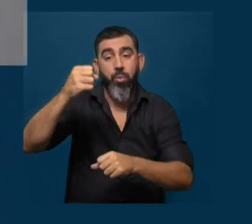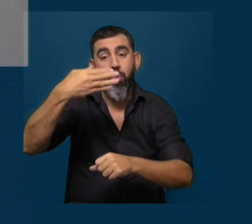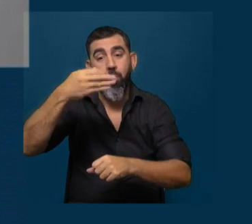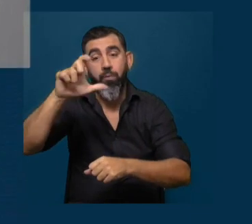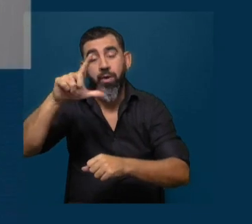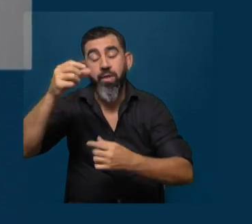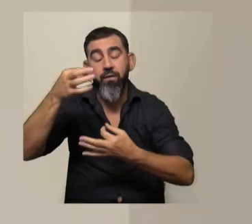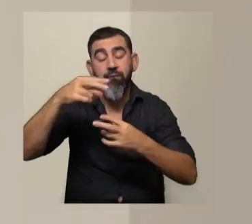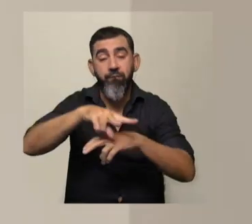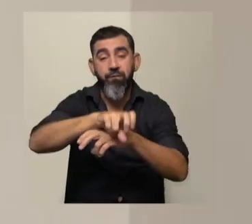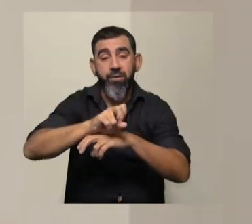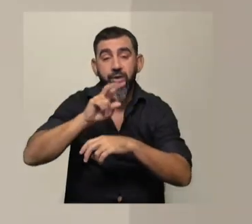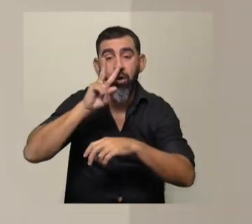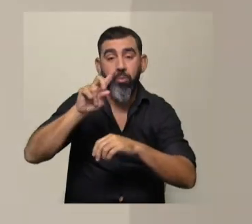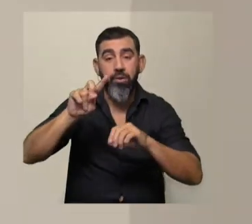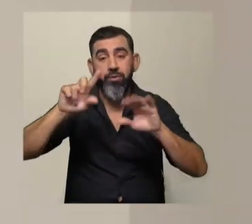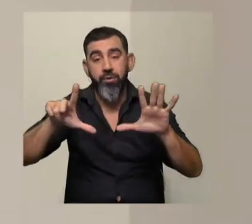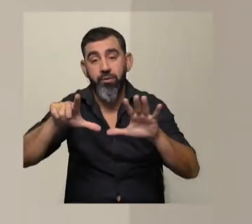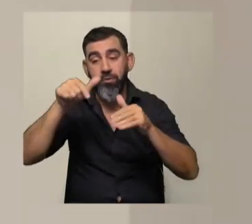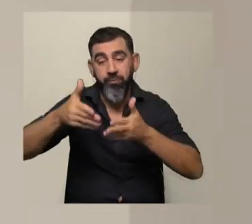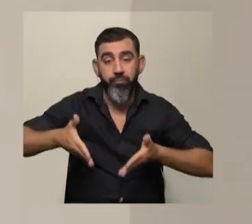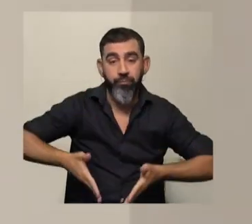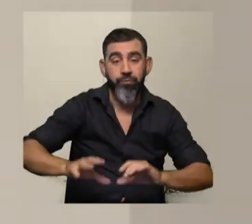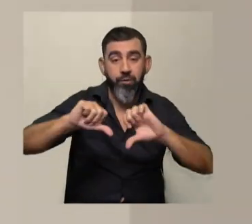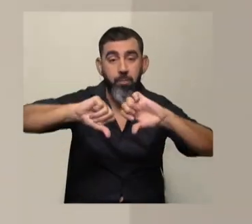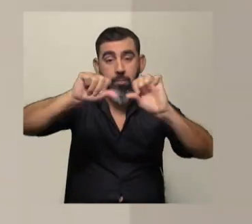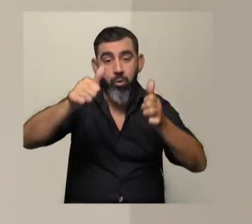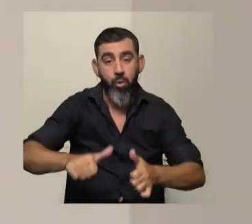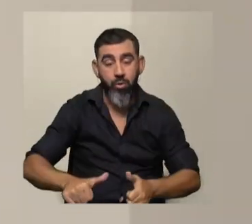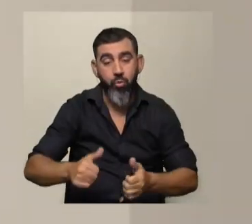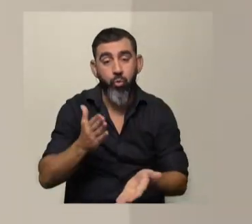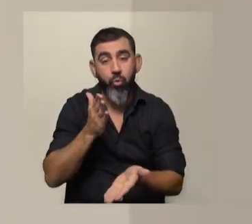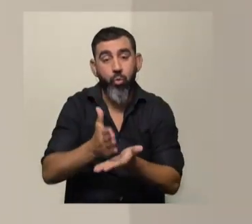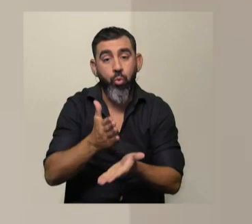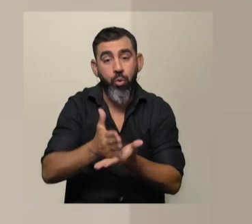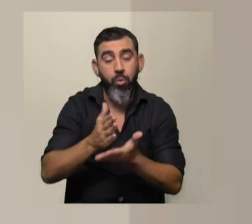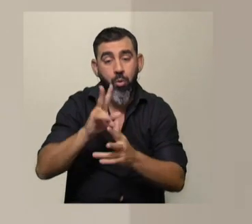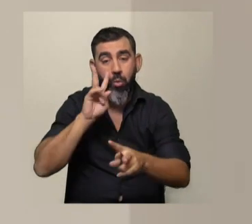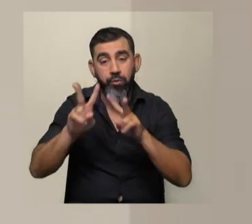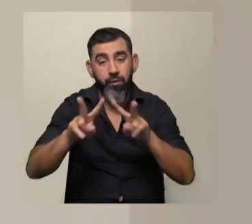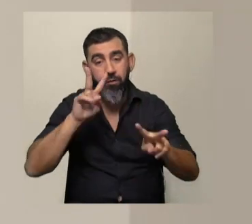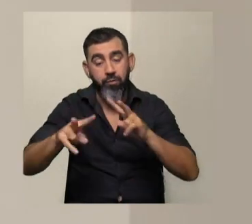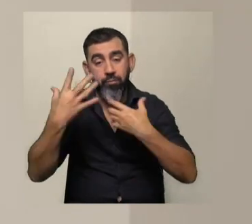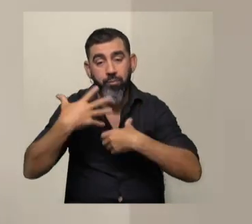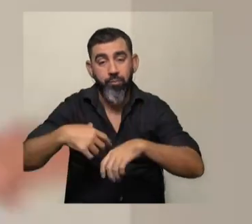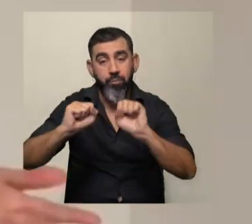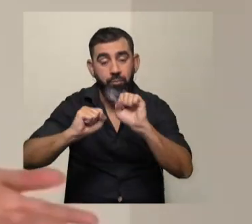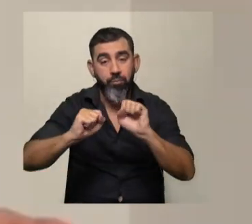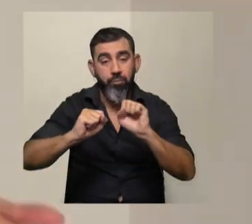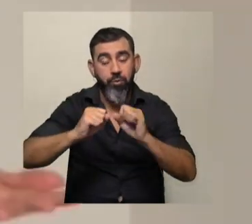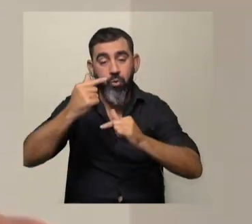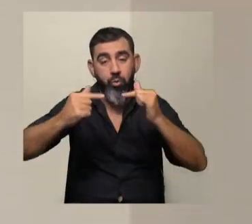2017. Abby, oriunda de Maldonado, colaborará con el Observatorio para la Detección de Ondas Gravitacionales,